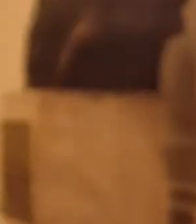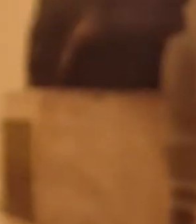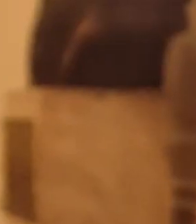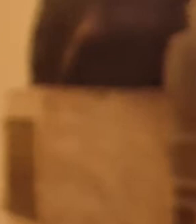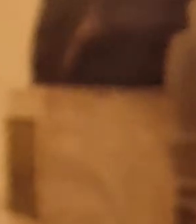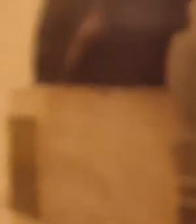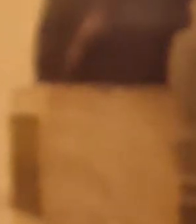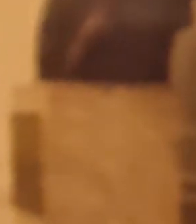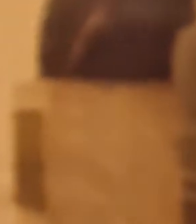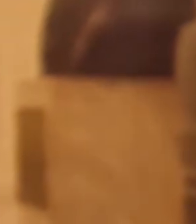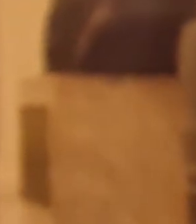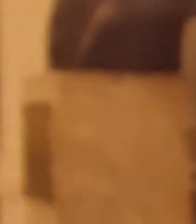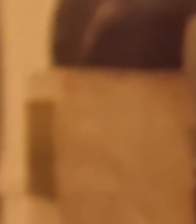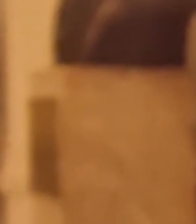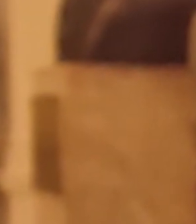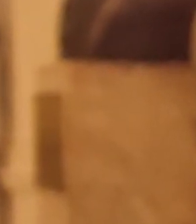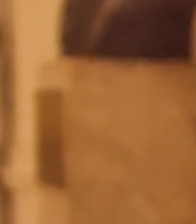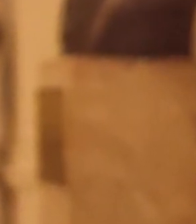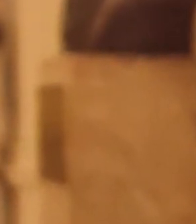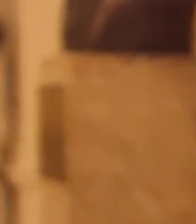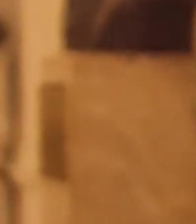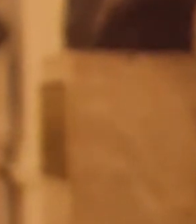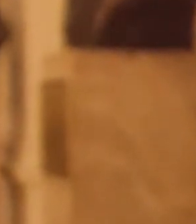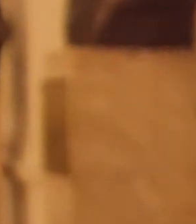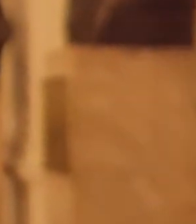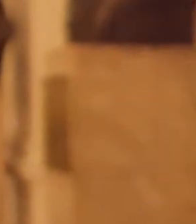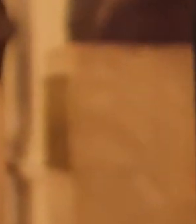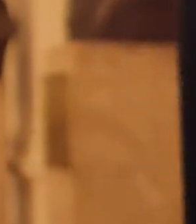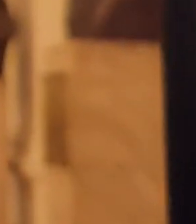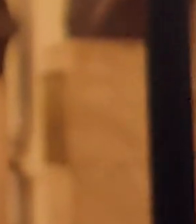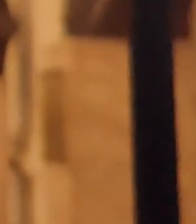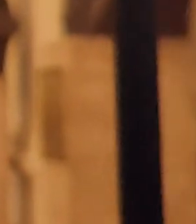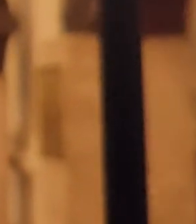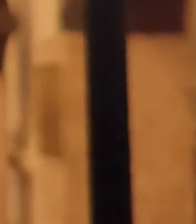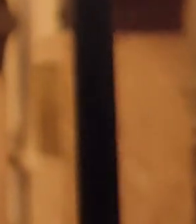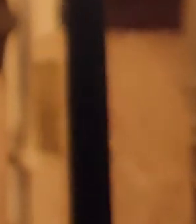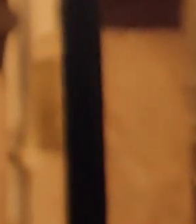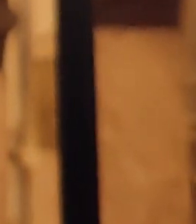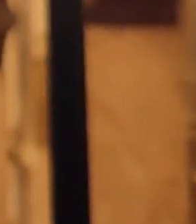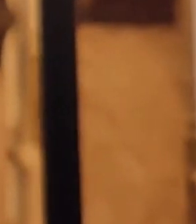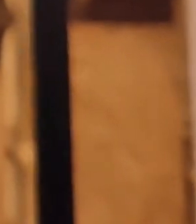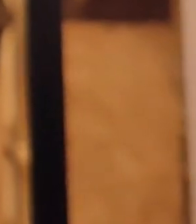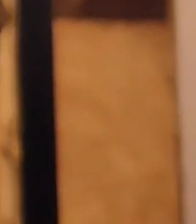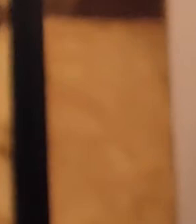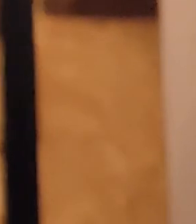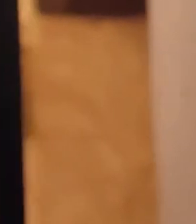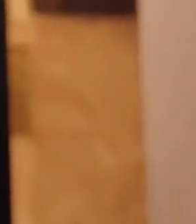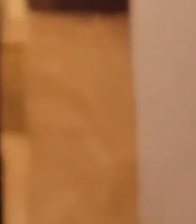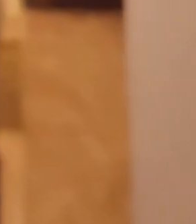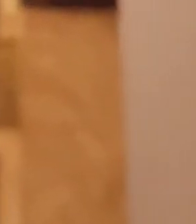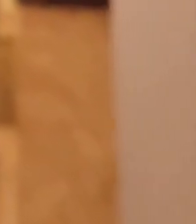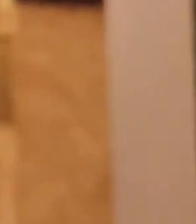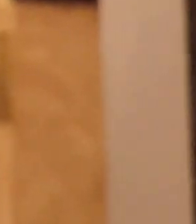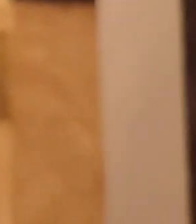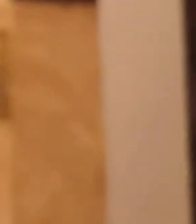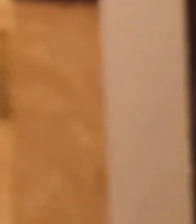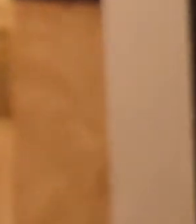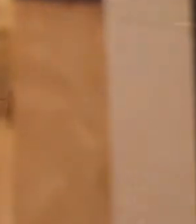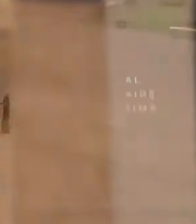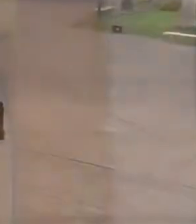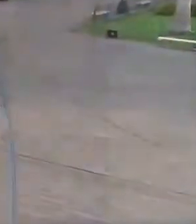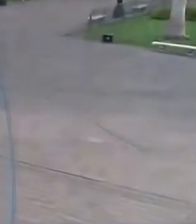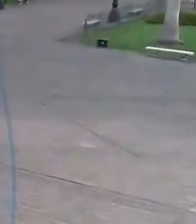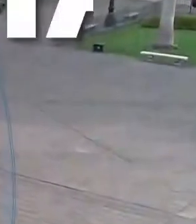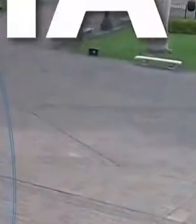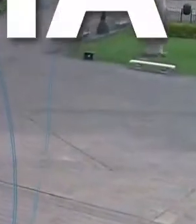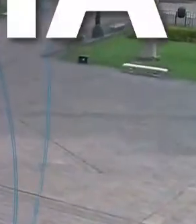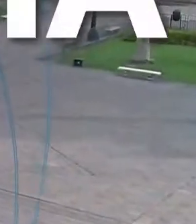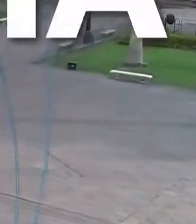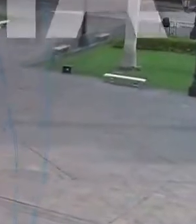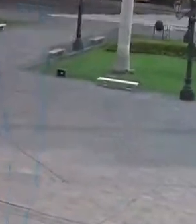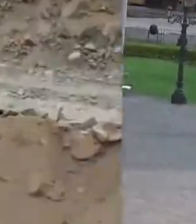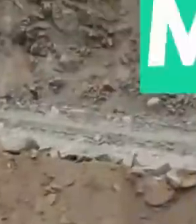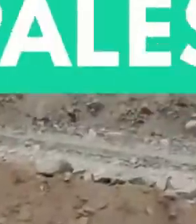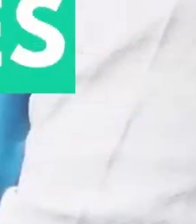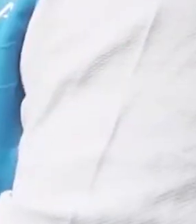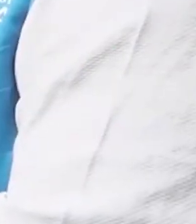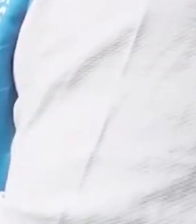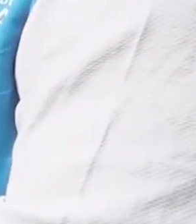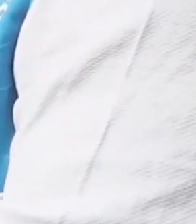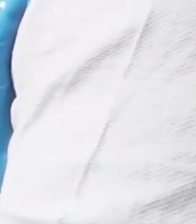por